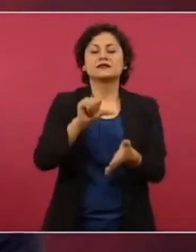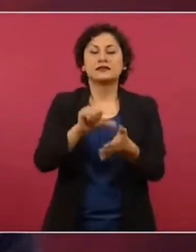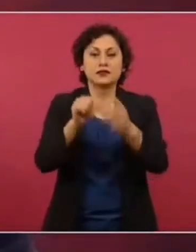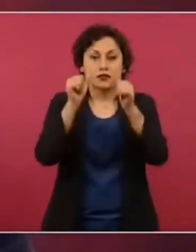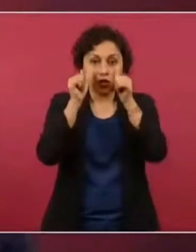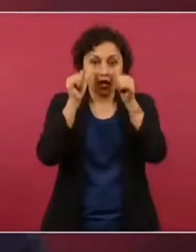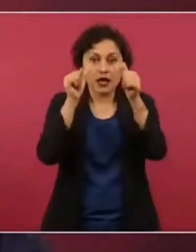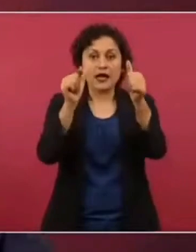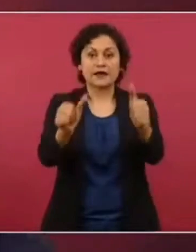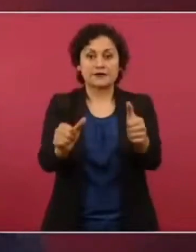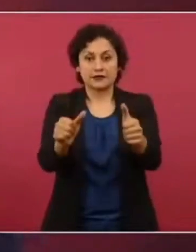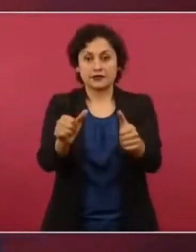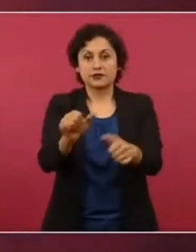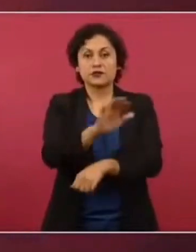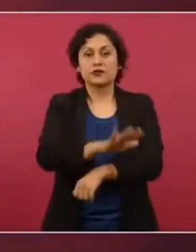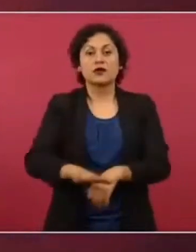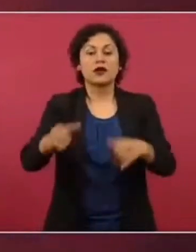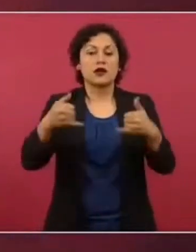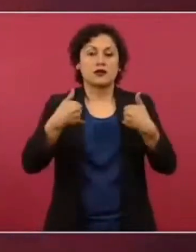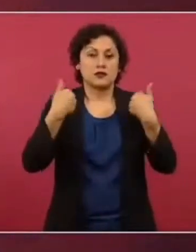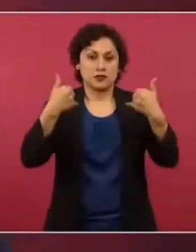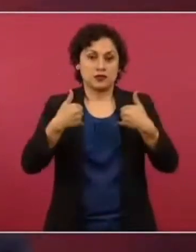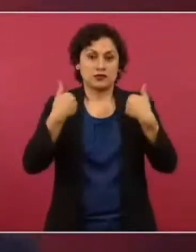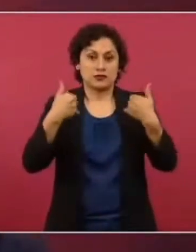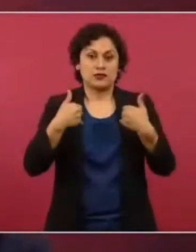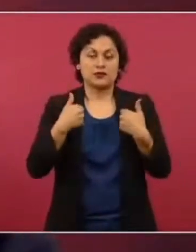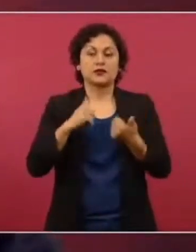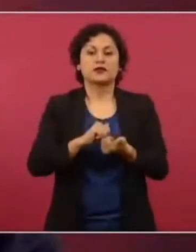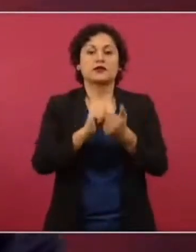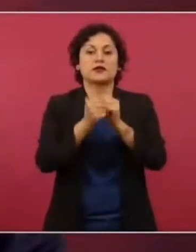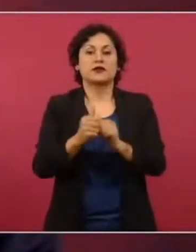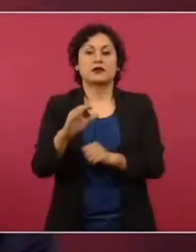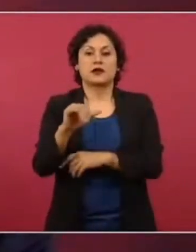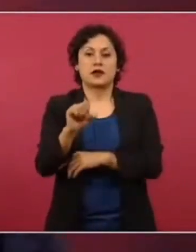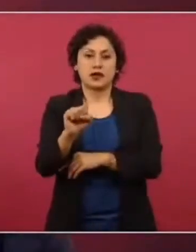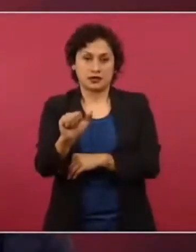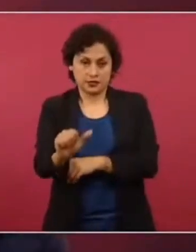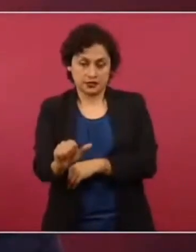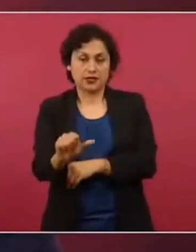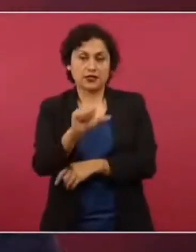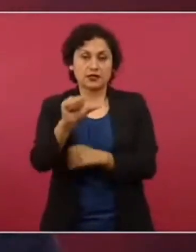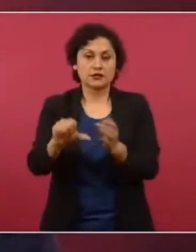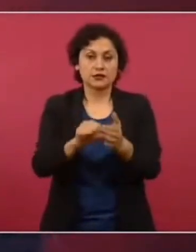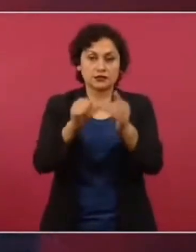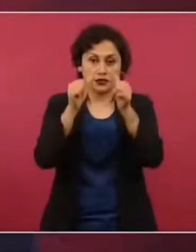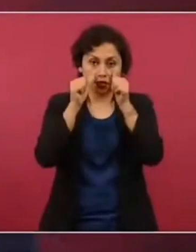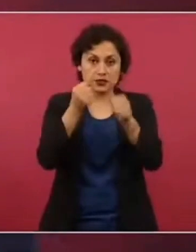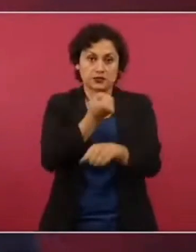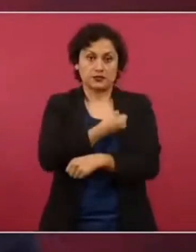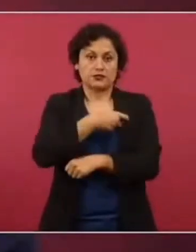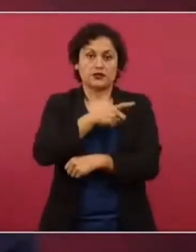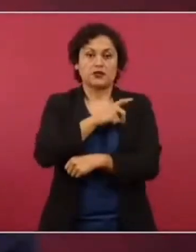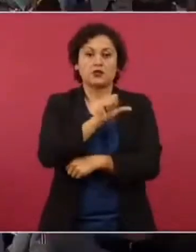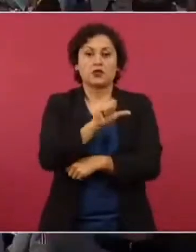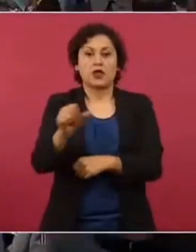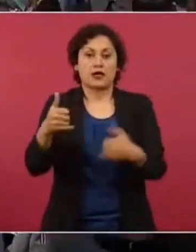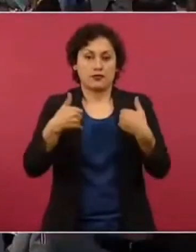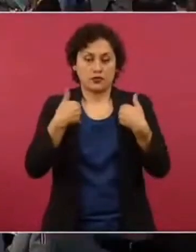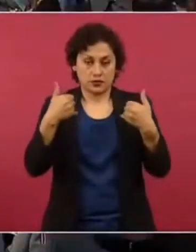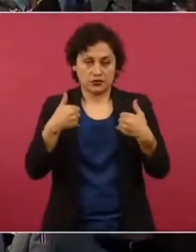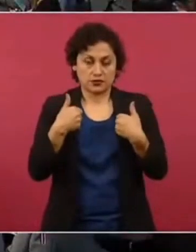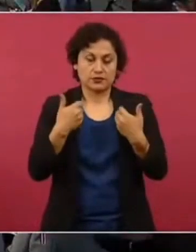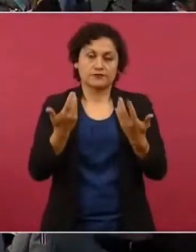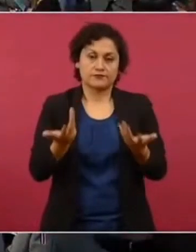rural al adolescente. Ahora los estamos convirtiendo en casa, que son centros de atención a la salud de los adolescentes. Y tienen que ver